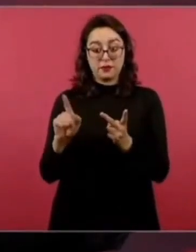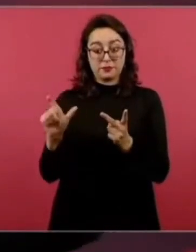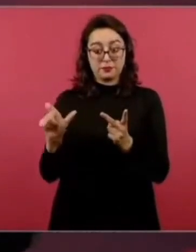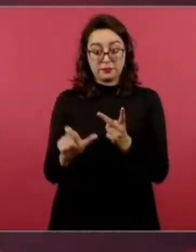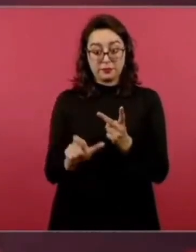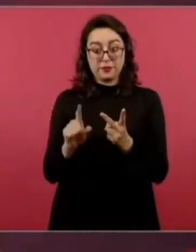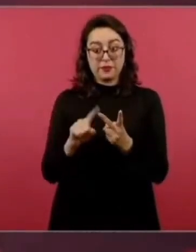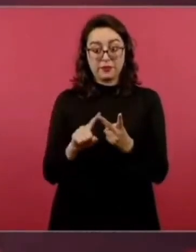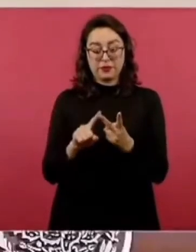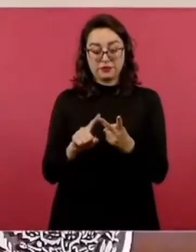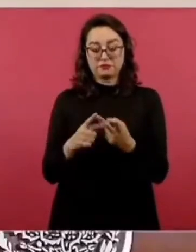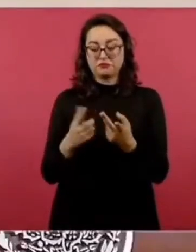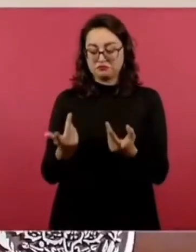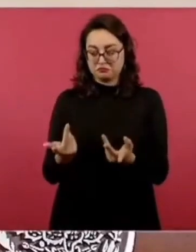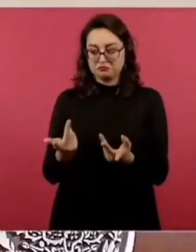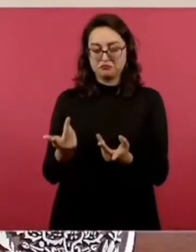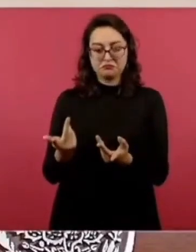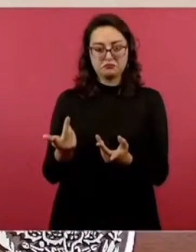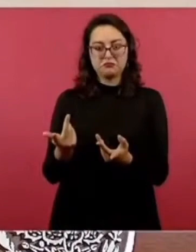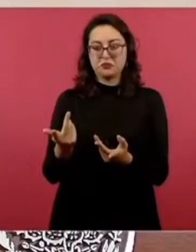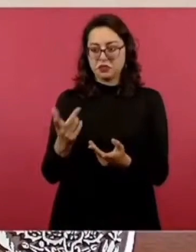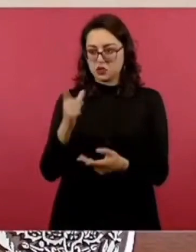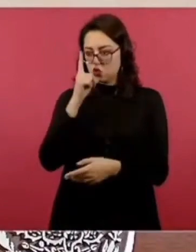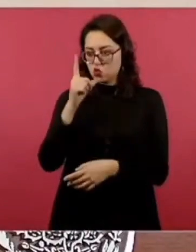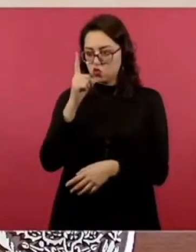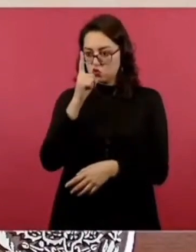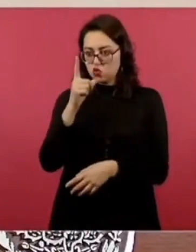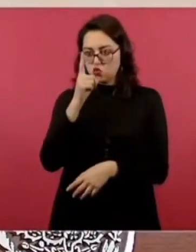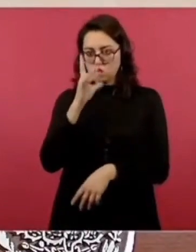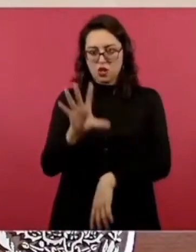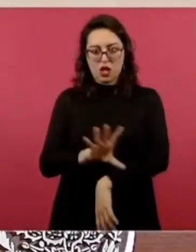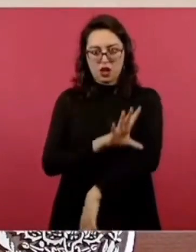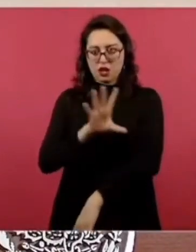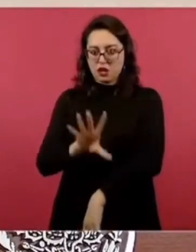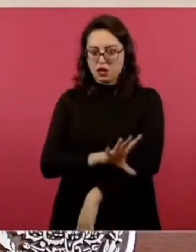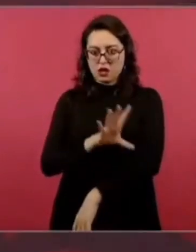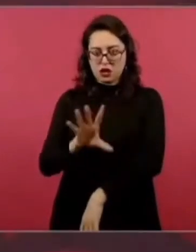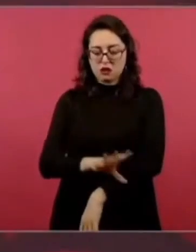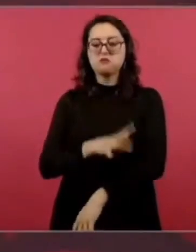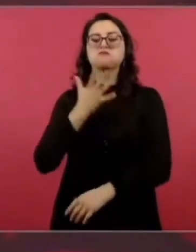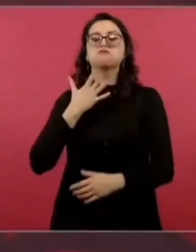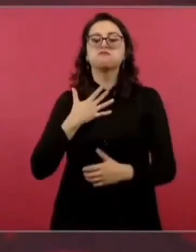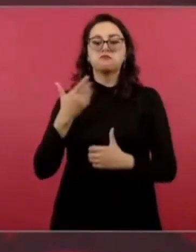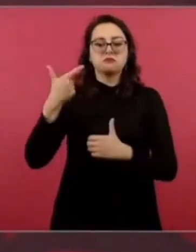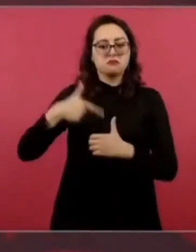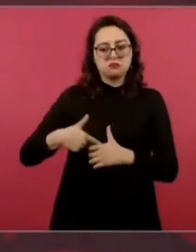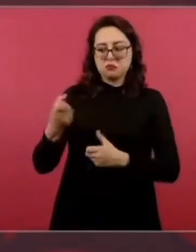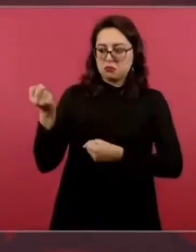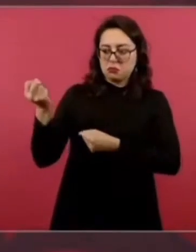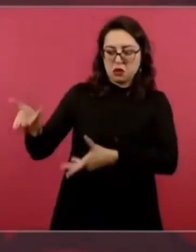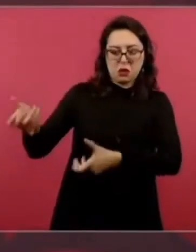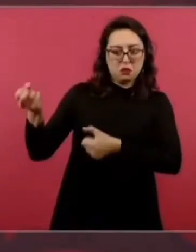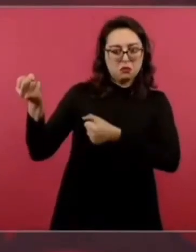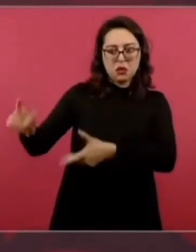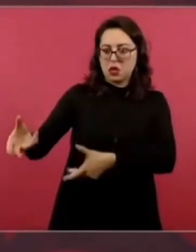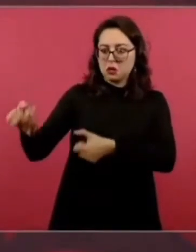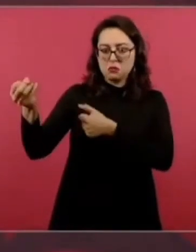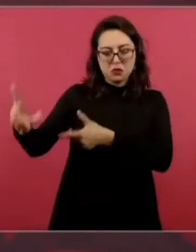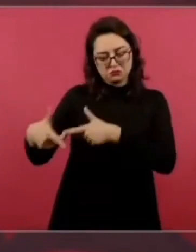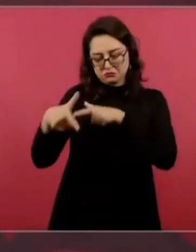abasteciendo de energía combustible a la planta.